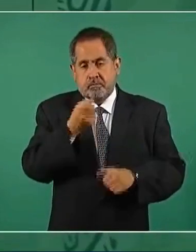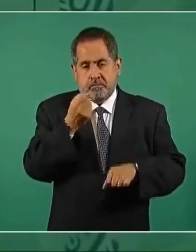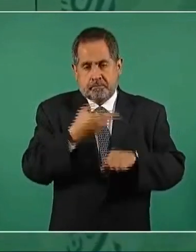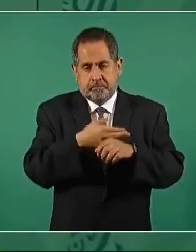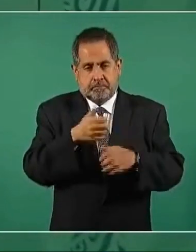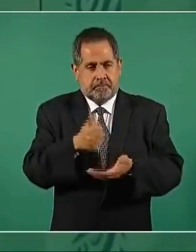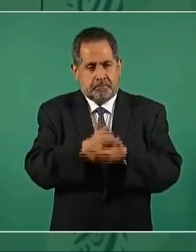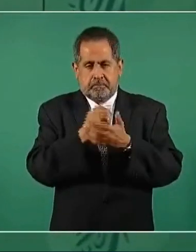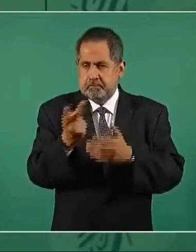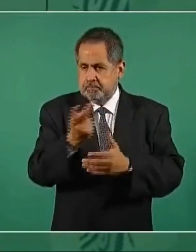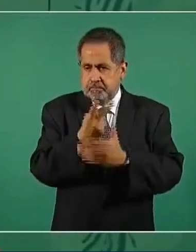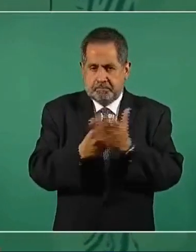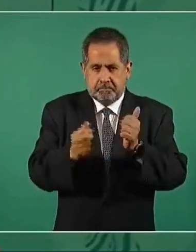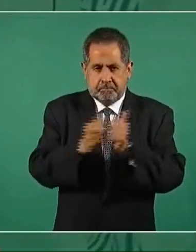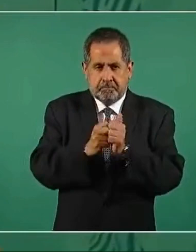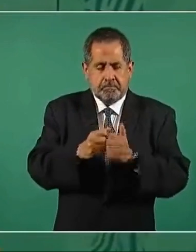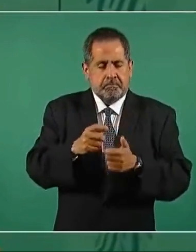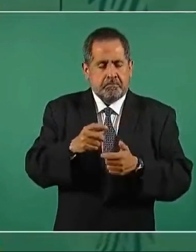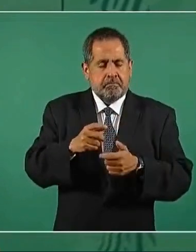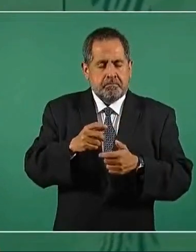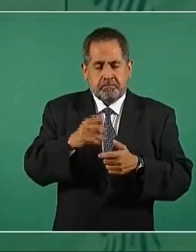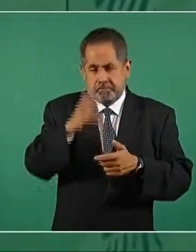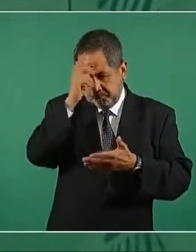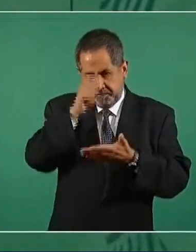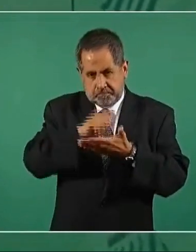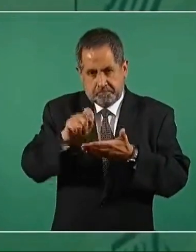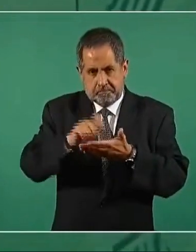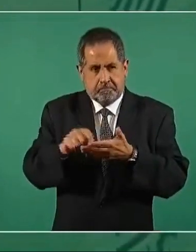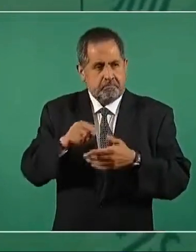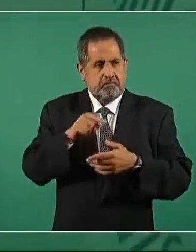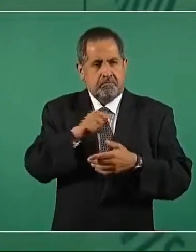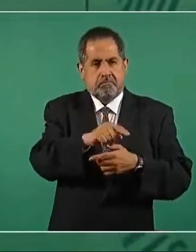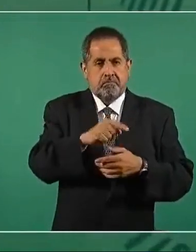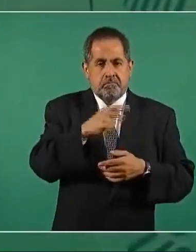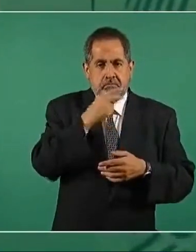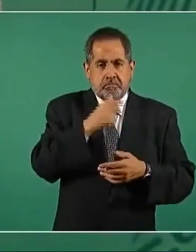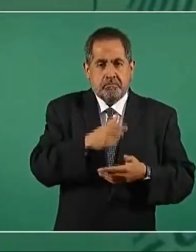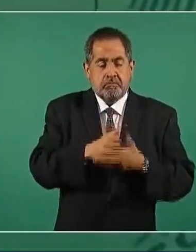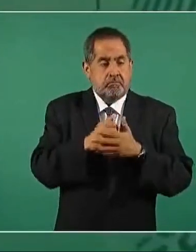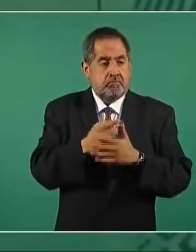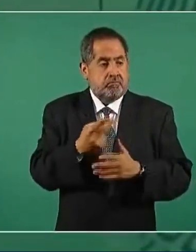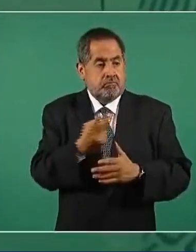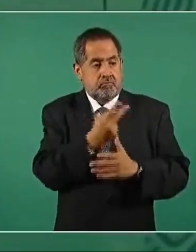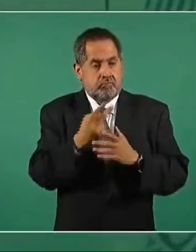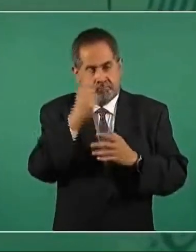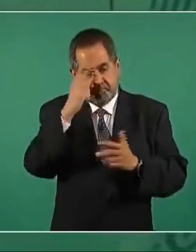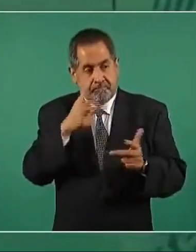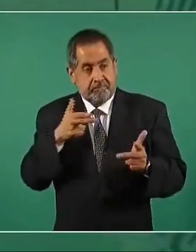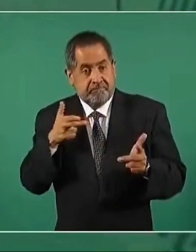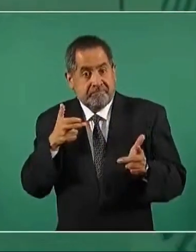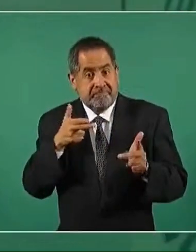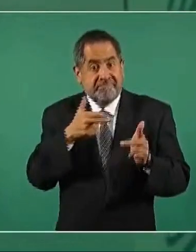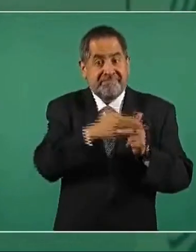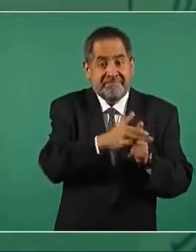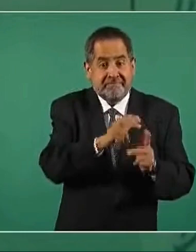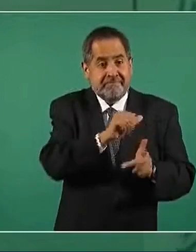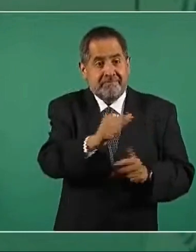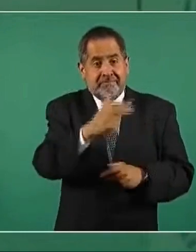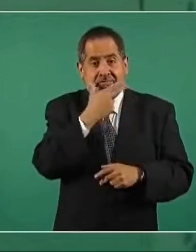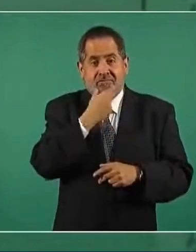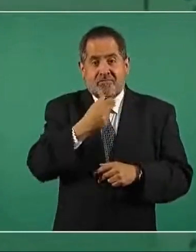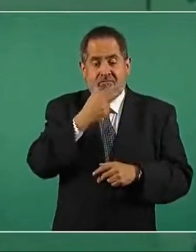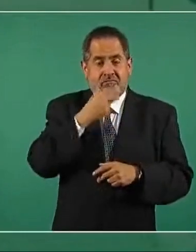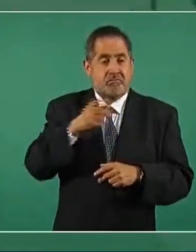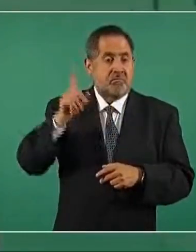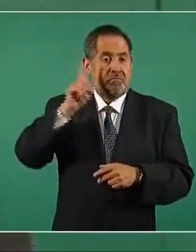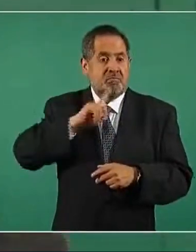un marino, para asesinarlo y